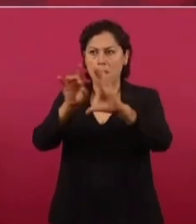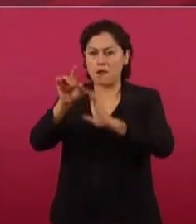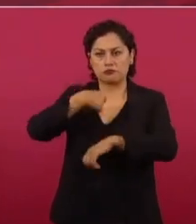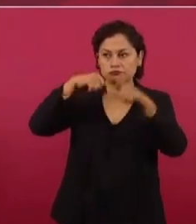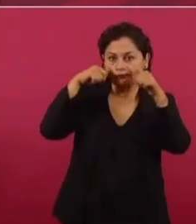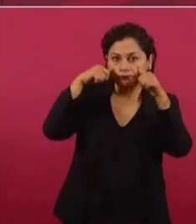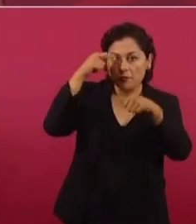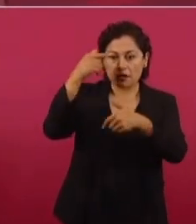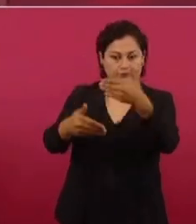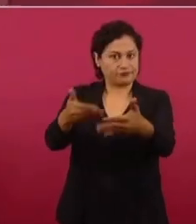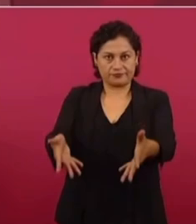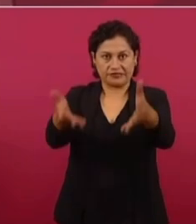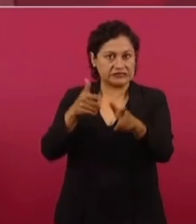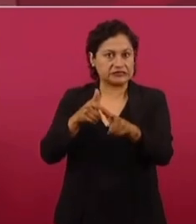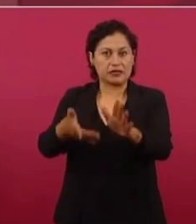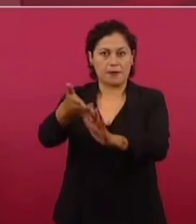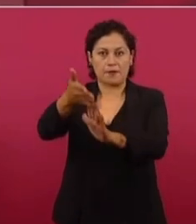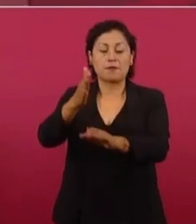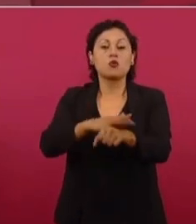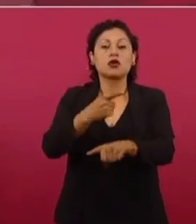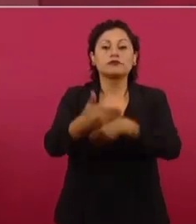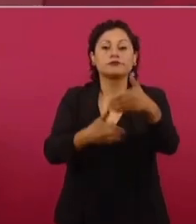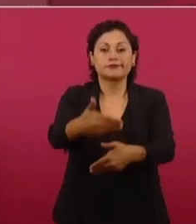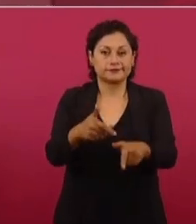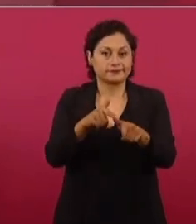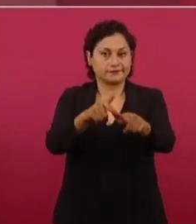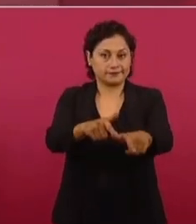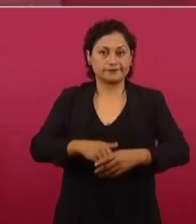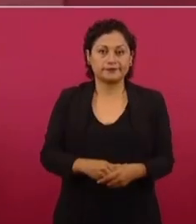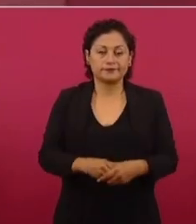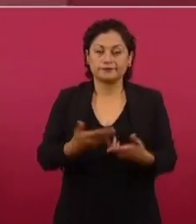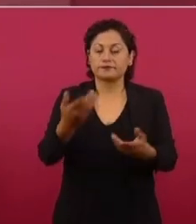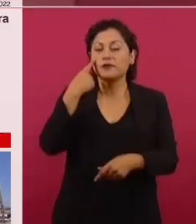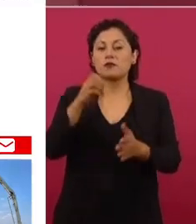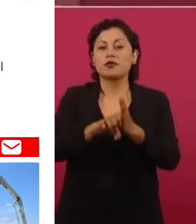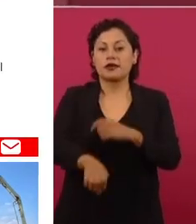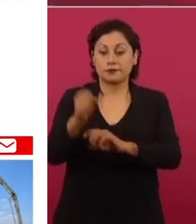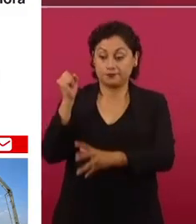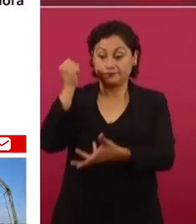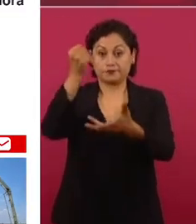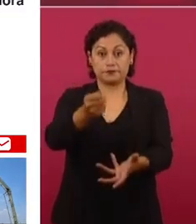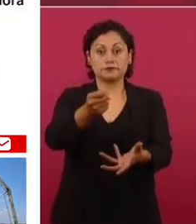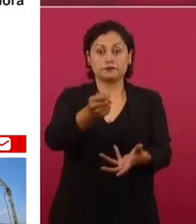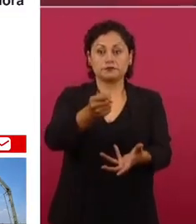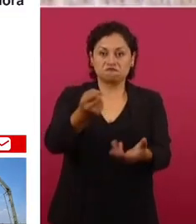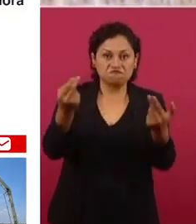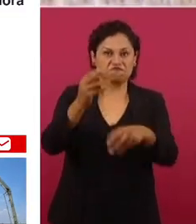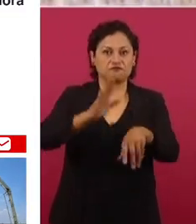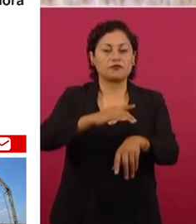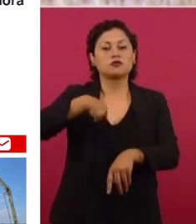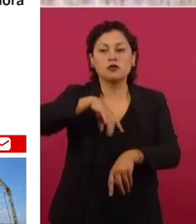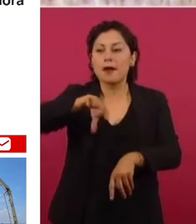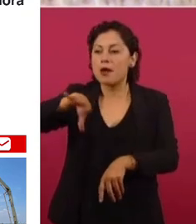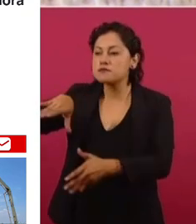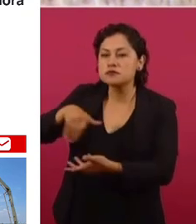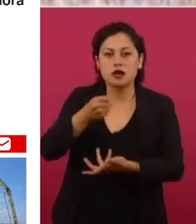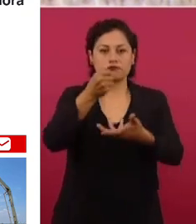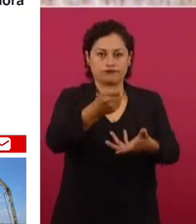las obras no se detengan. Porque se está avanzando. Necesitamos, por ejemplo, más recursos que ya estamos consiguiendo